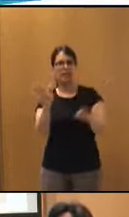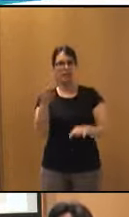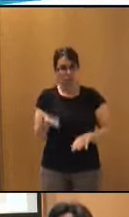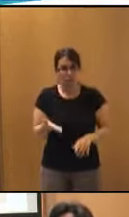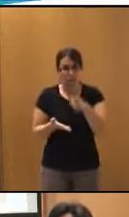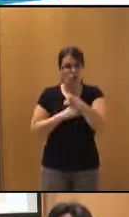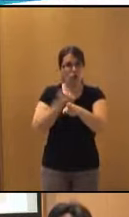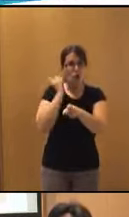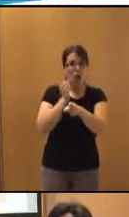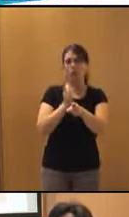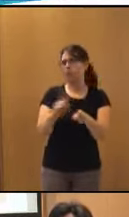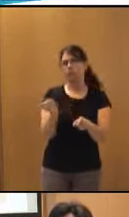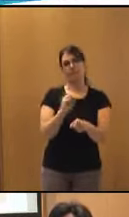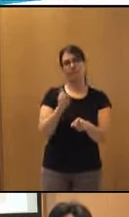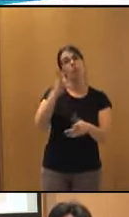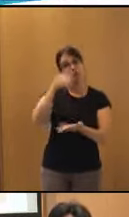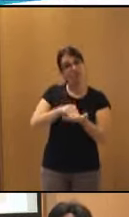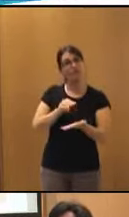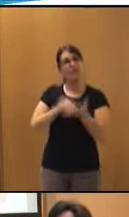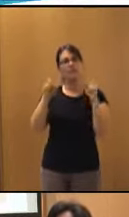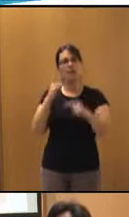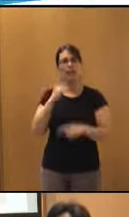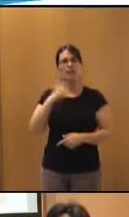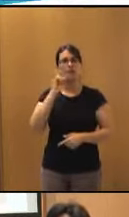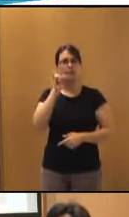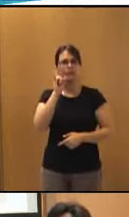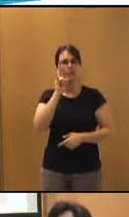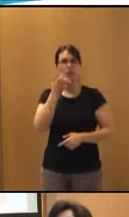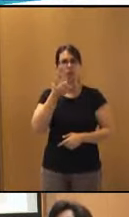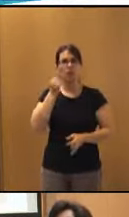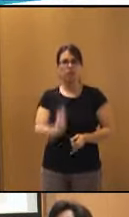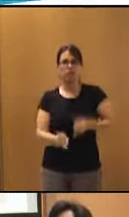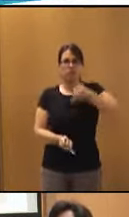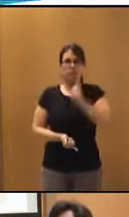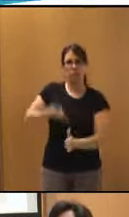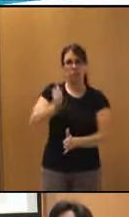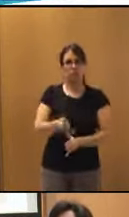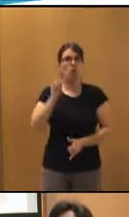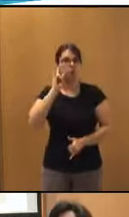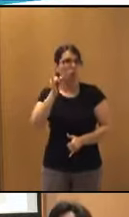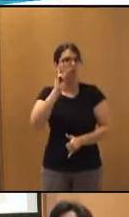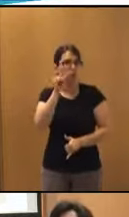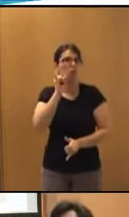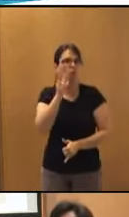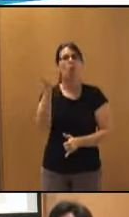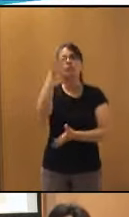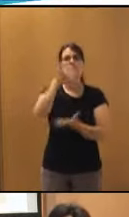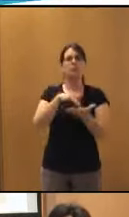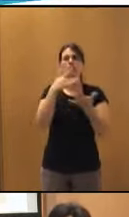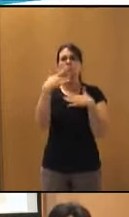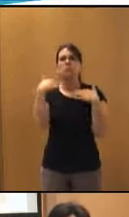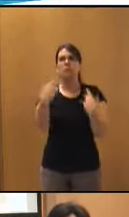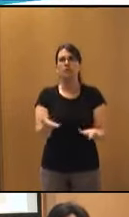también muchas veces se ofrece información a través de claves sonoras, como pueden ser pisadas, como puede ser un ruido para